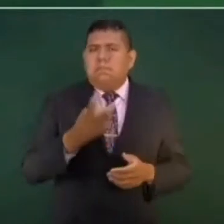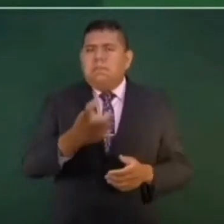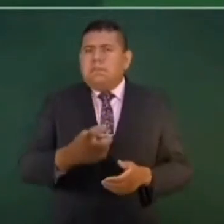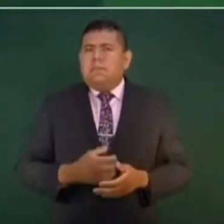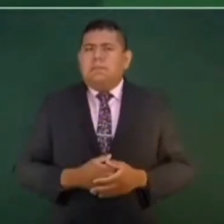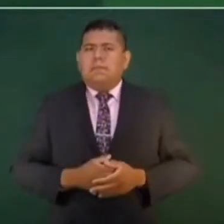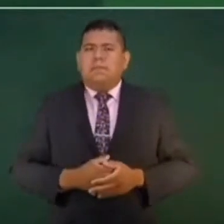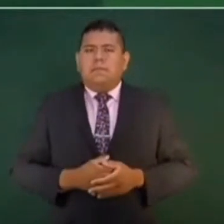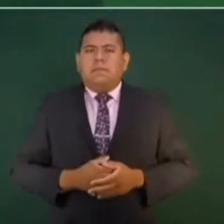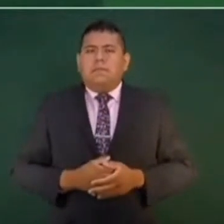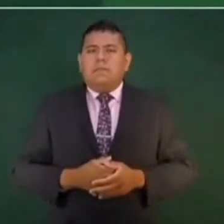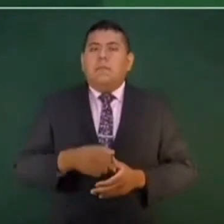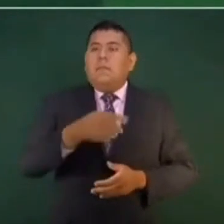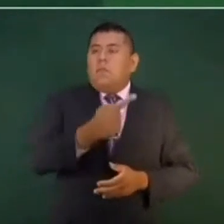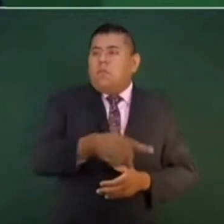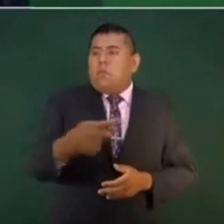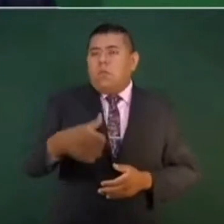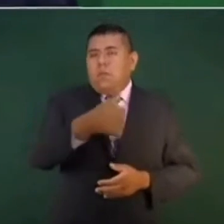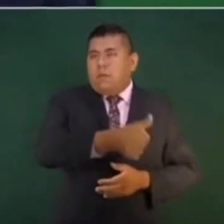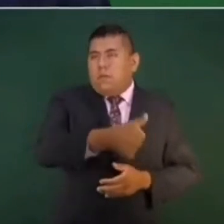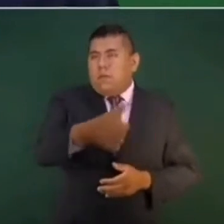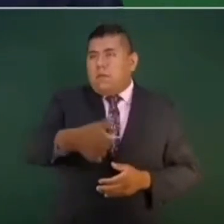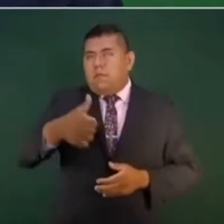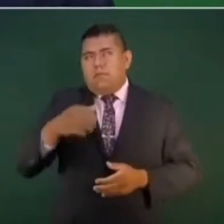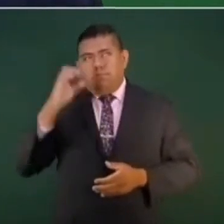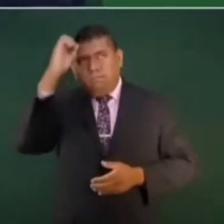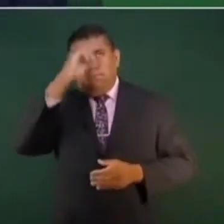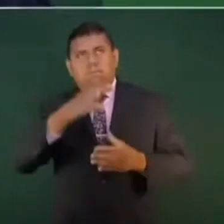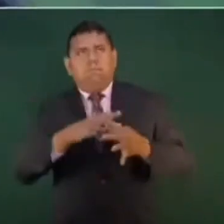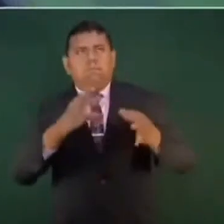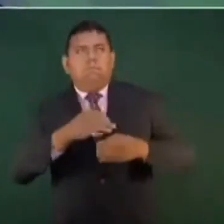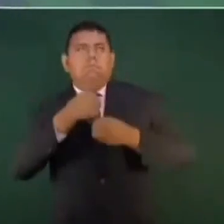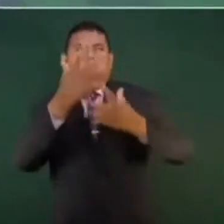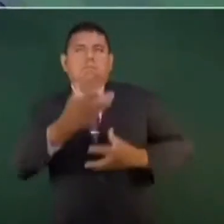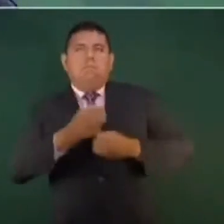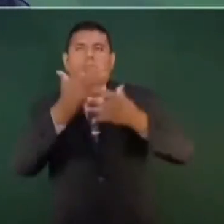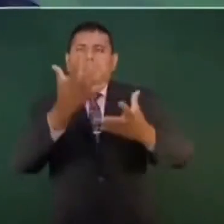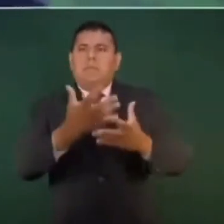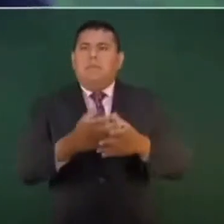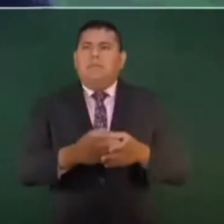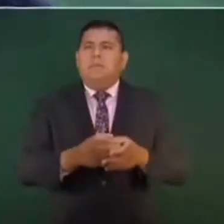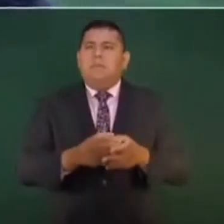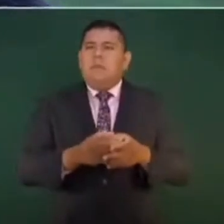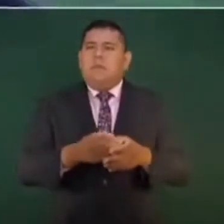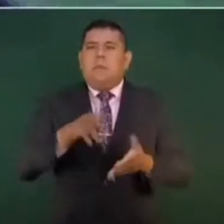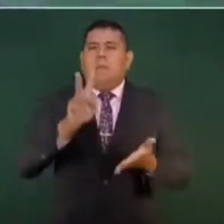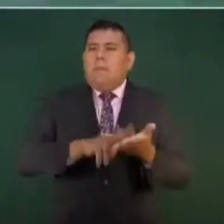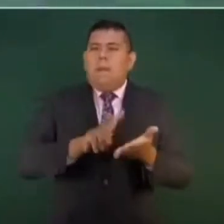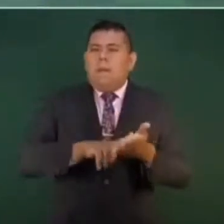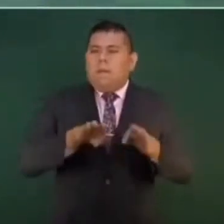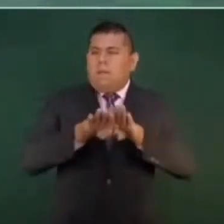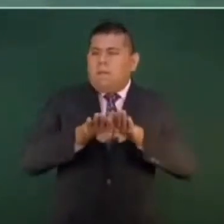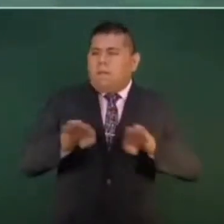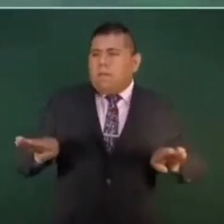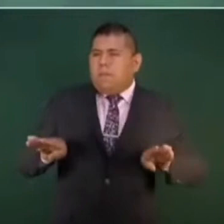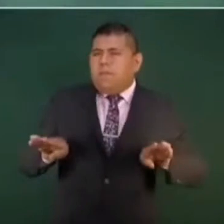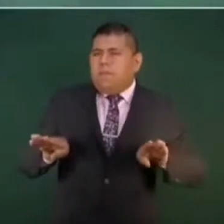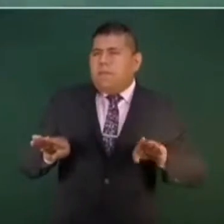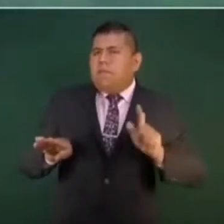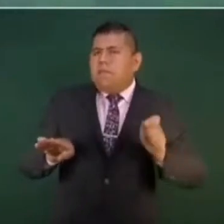su opinión en la democracia vale lo mismo que la opinión